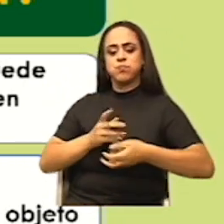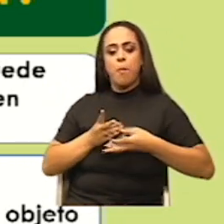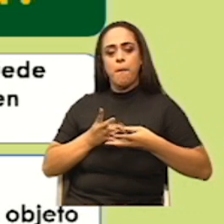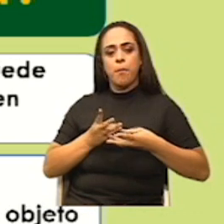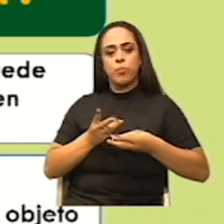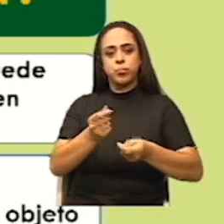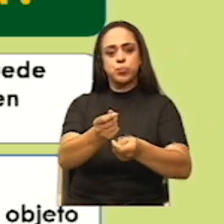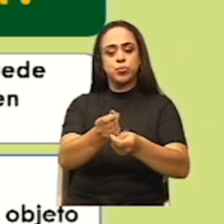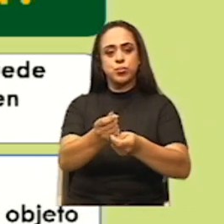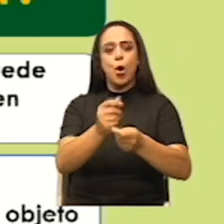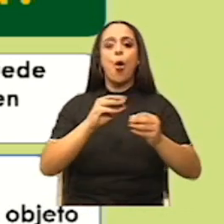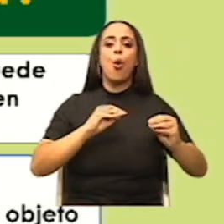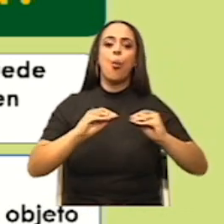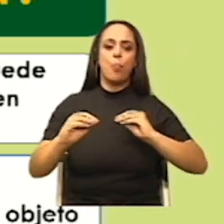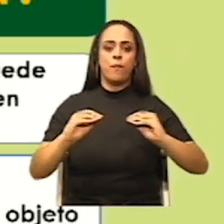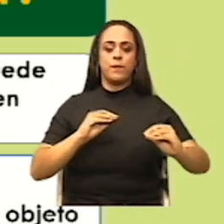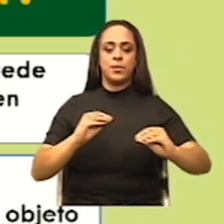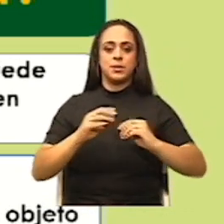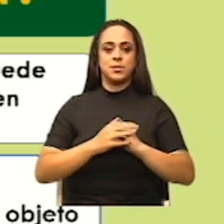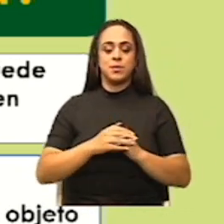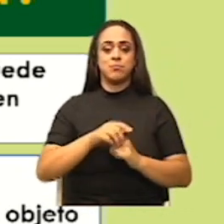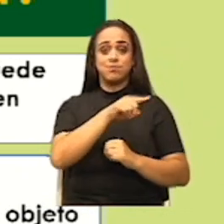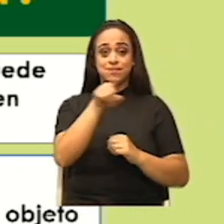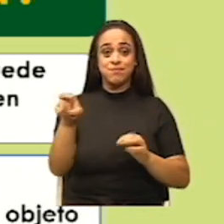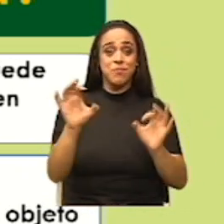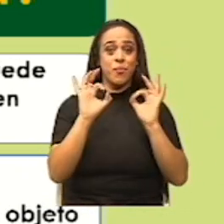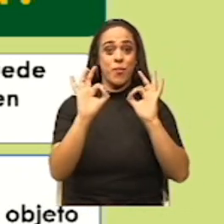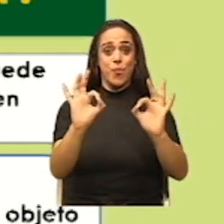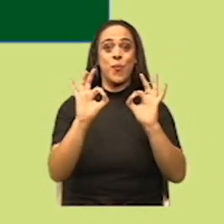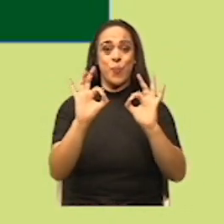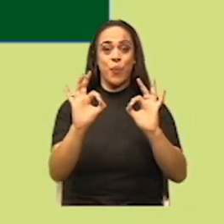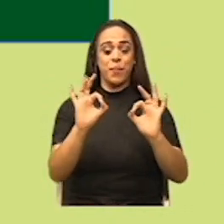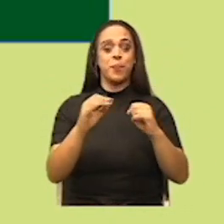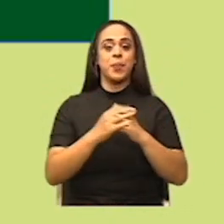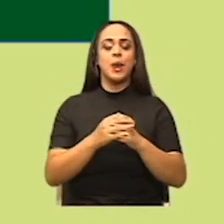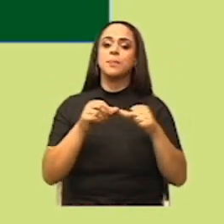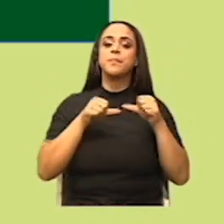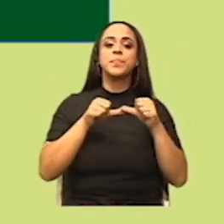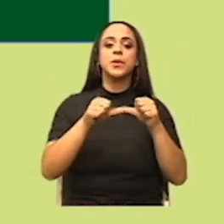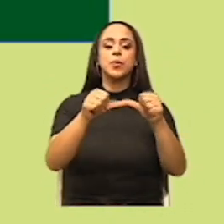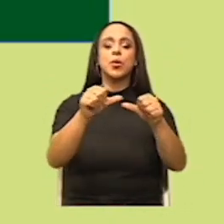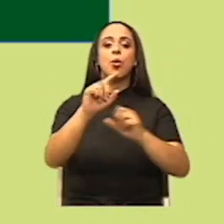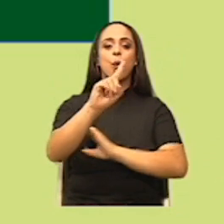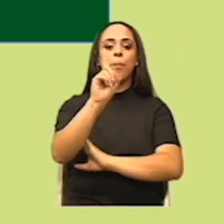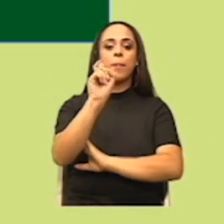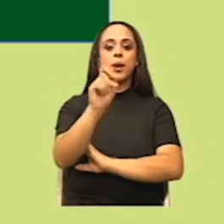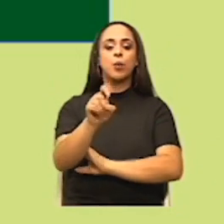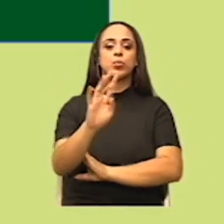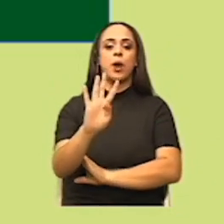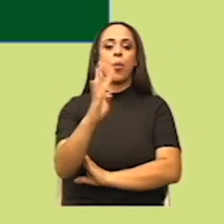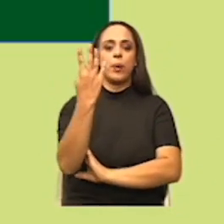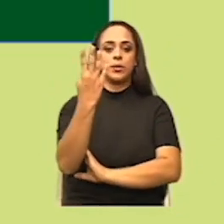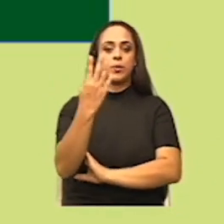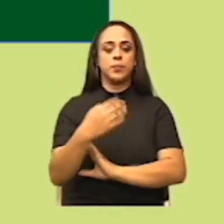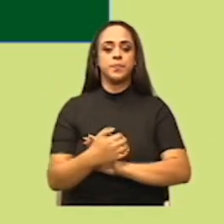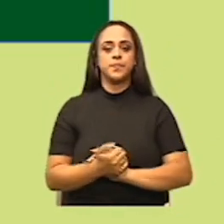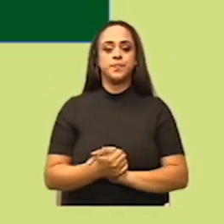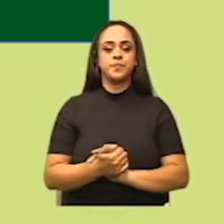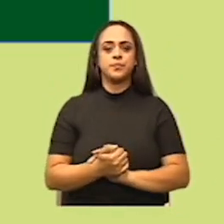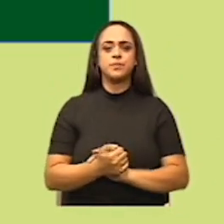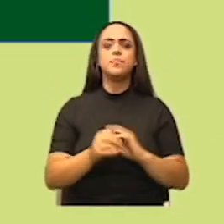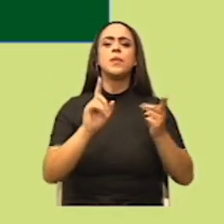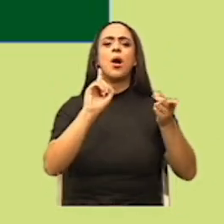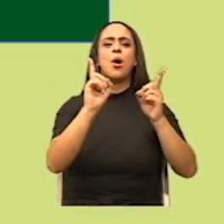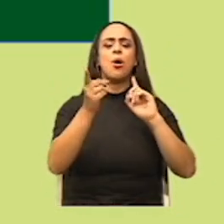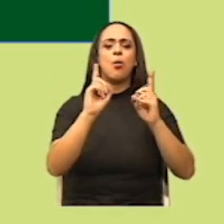o ponerse en movimiento. Lo estamos haciendo muy bien. Así que continuamos con la pregunta número 4. ¿Cuál